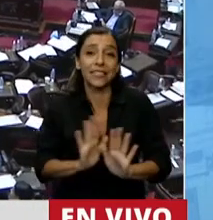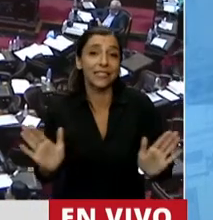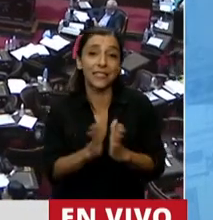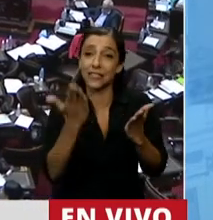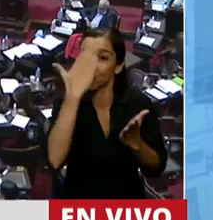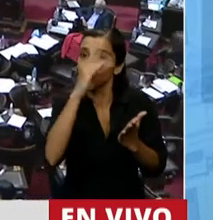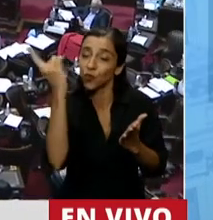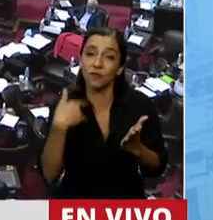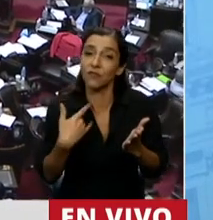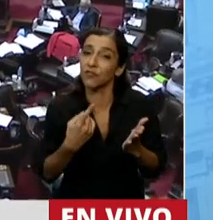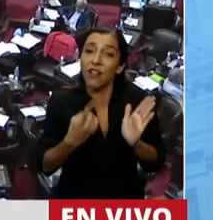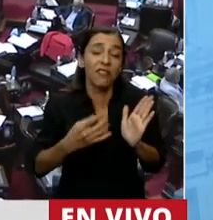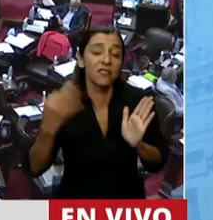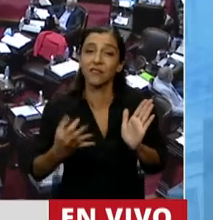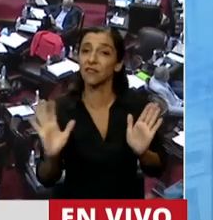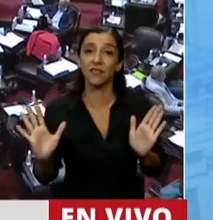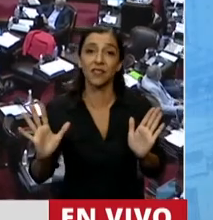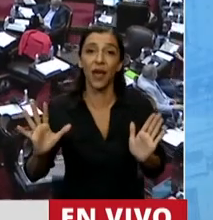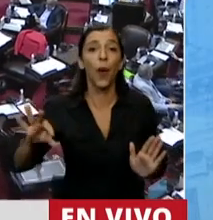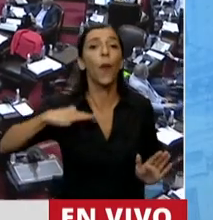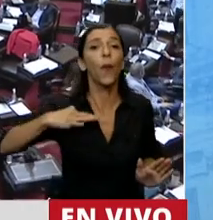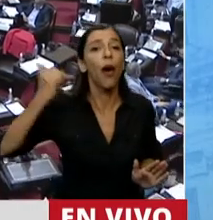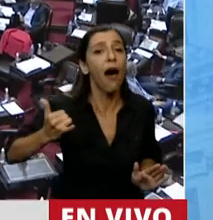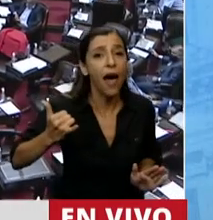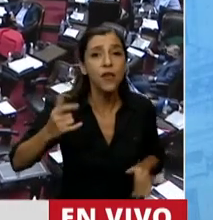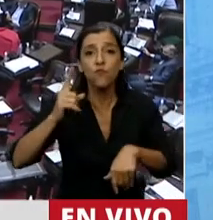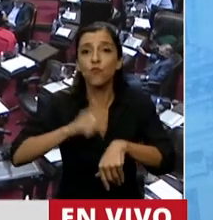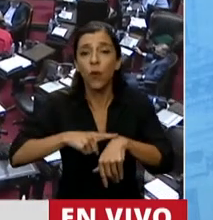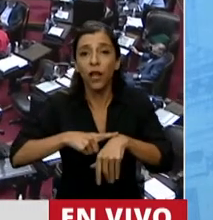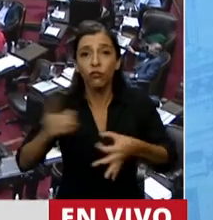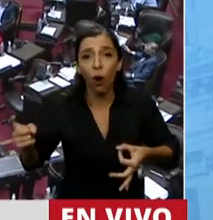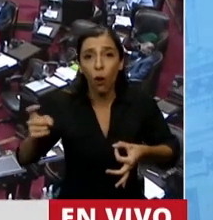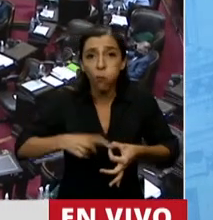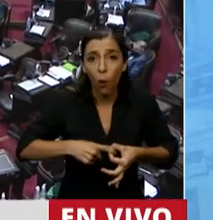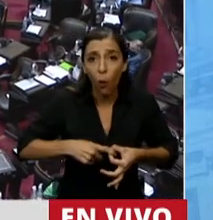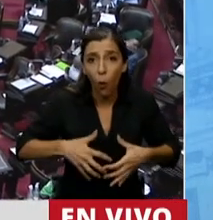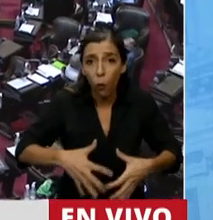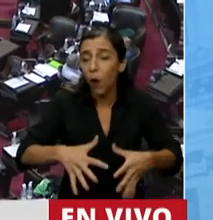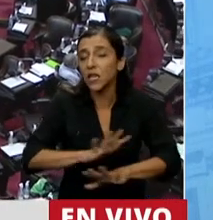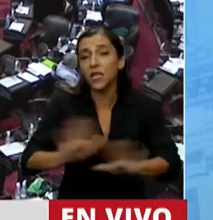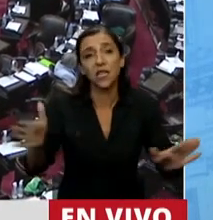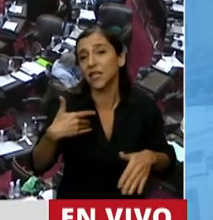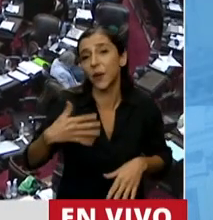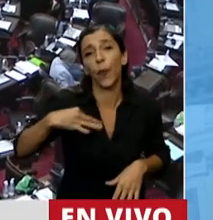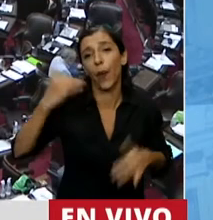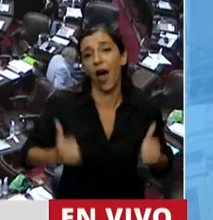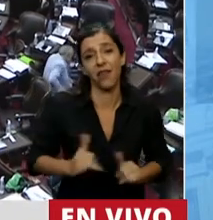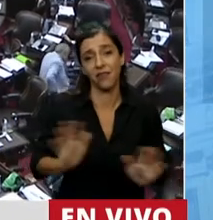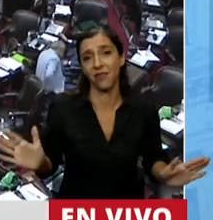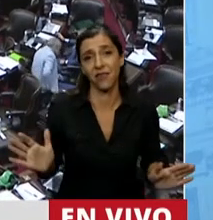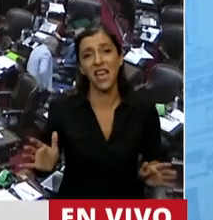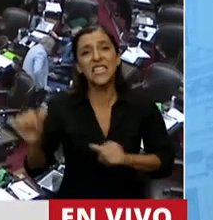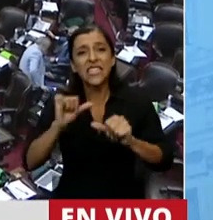que la vida es como tal desde el mismo momento de la concepción. La ciencia demuestra que hay un cuerpo,